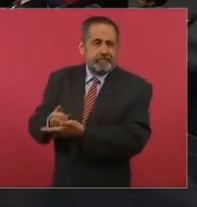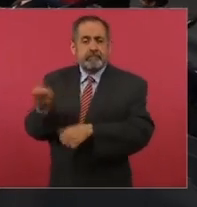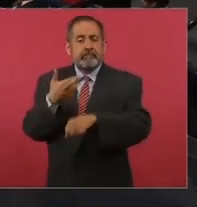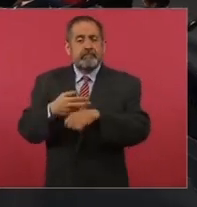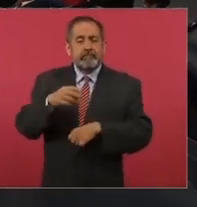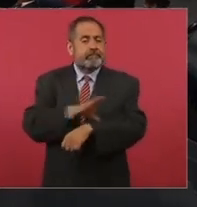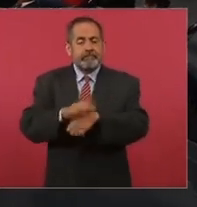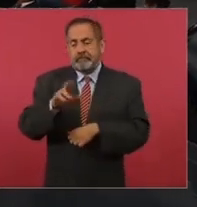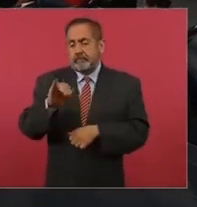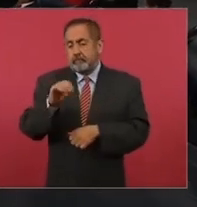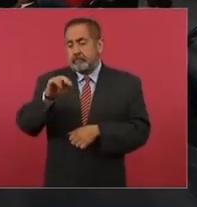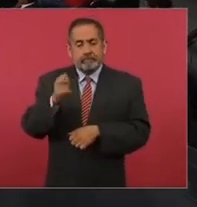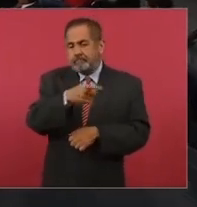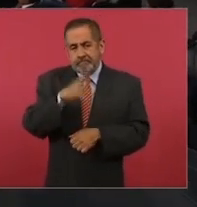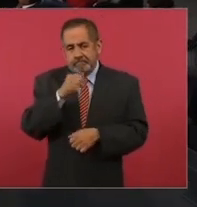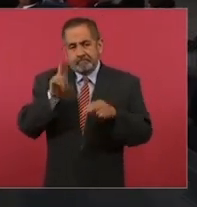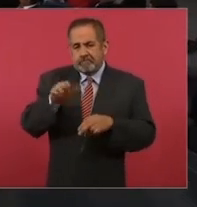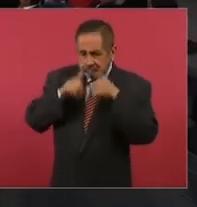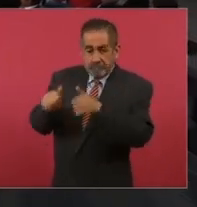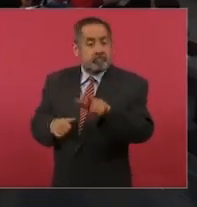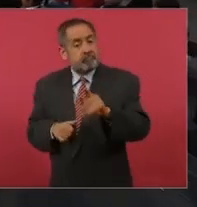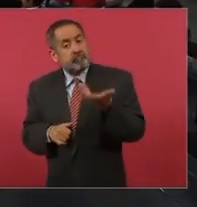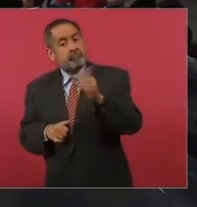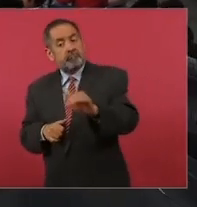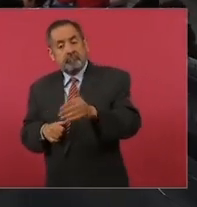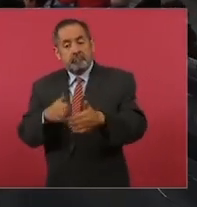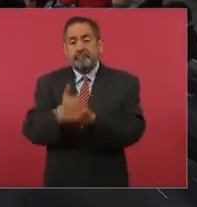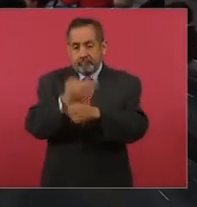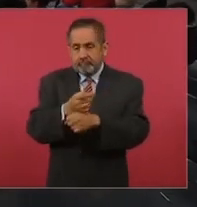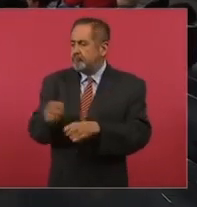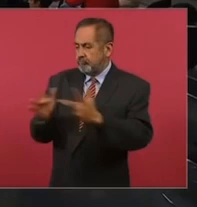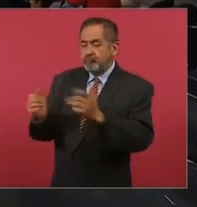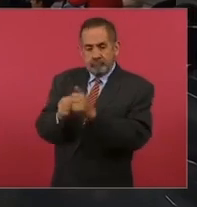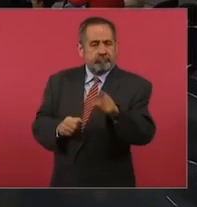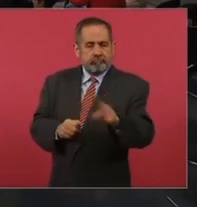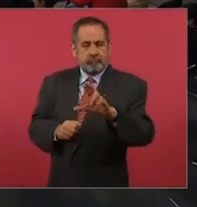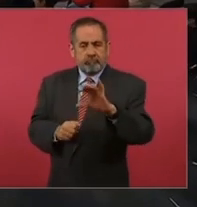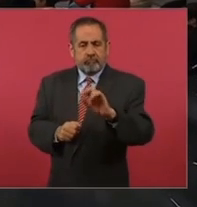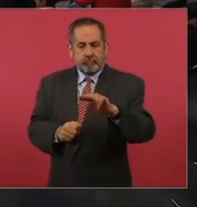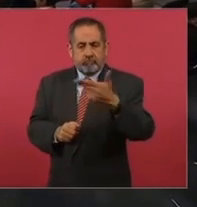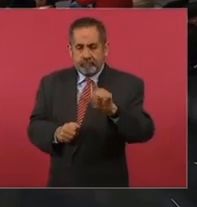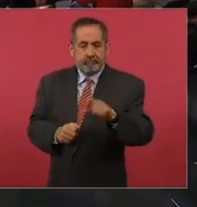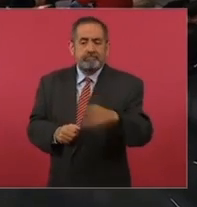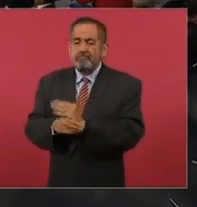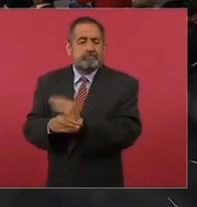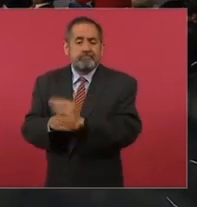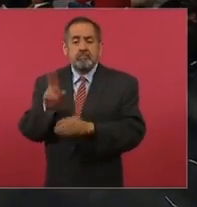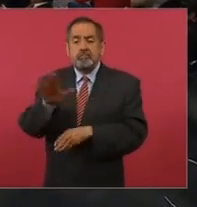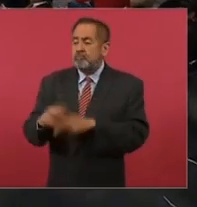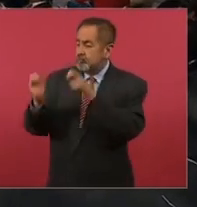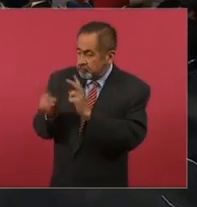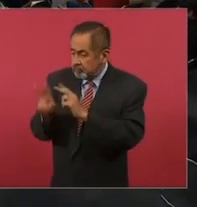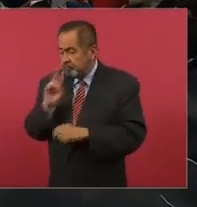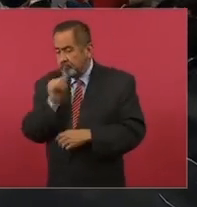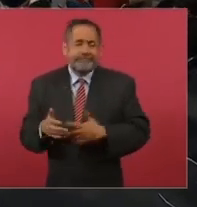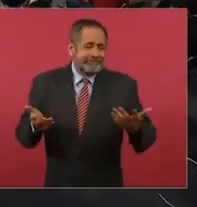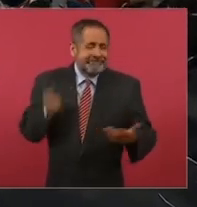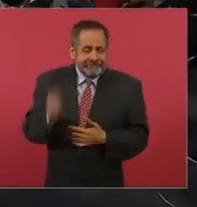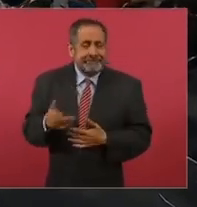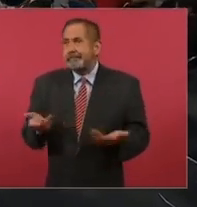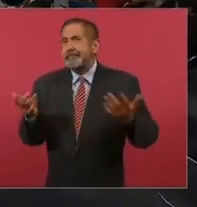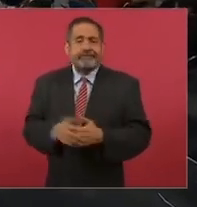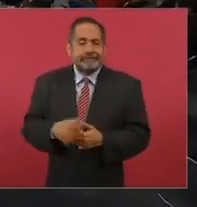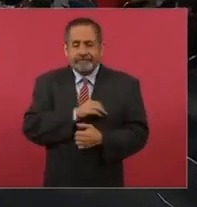secretaria de Energía, Racionale. Racionale nunca pudo... Usted, de hecho, le había pedido a un asistente que lo contactara, Leóncio, con Racionale. Racionale nunca lo recibió ni lo atendió. Es decir,